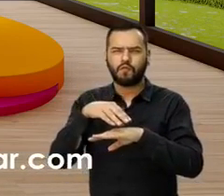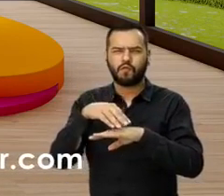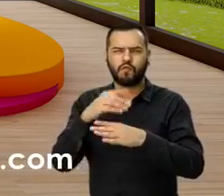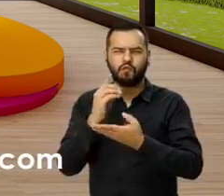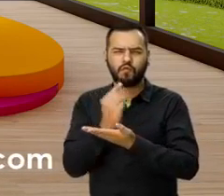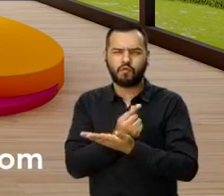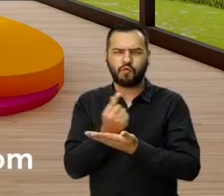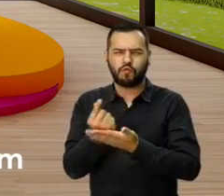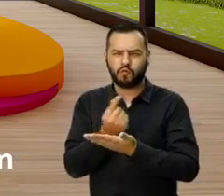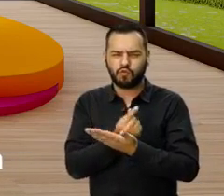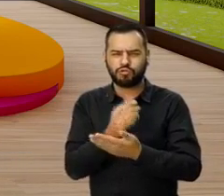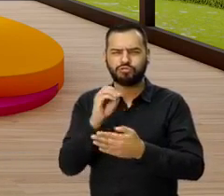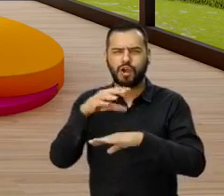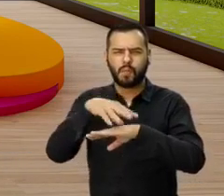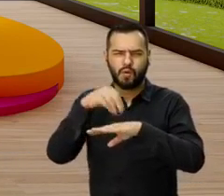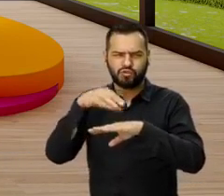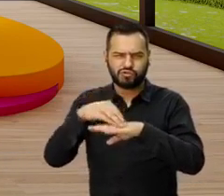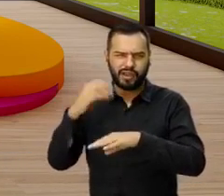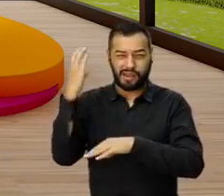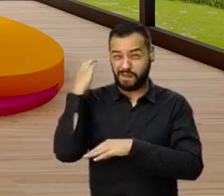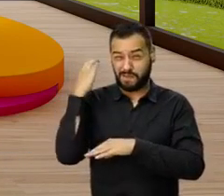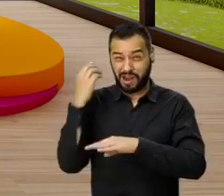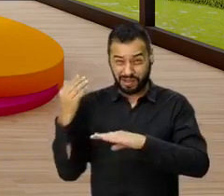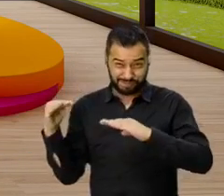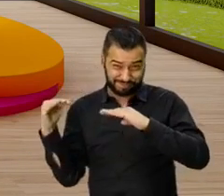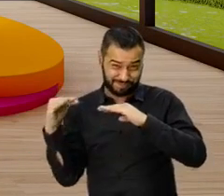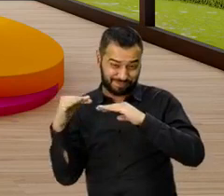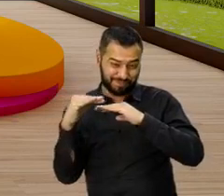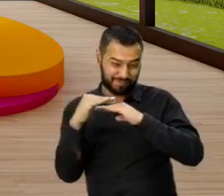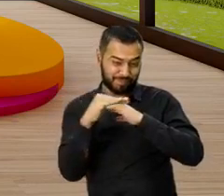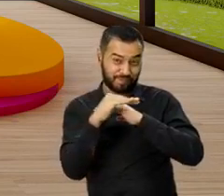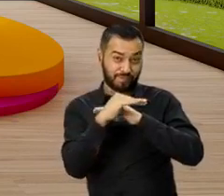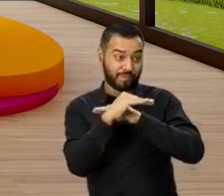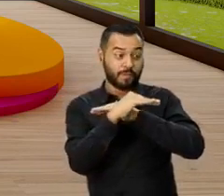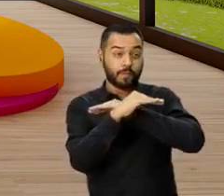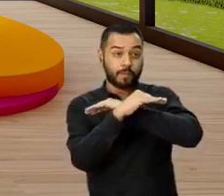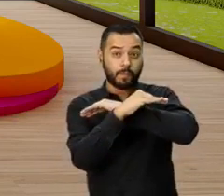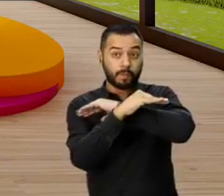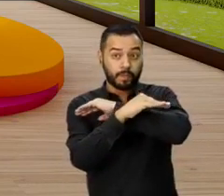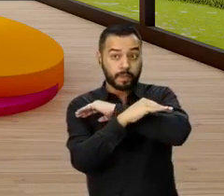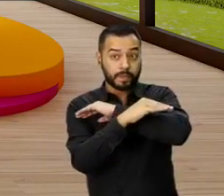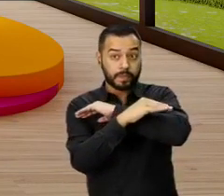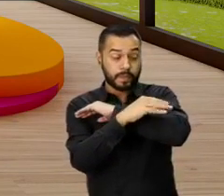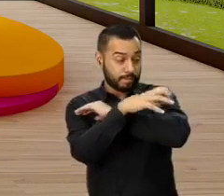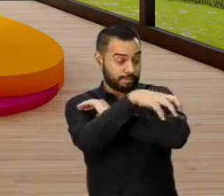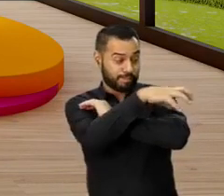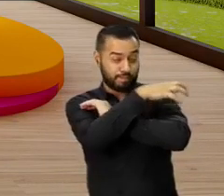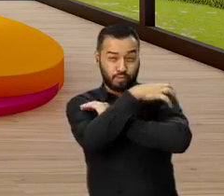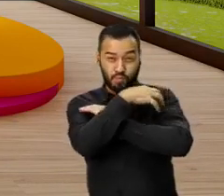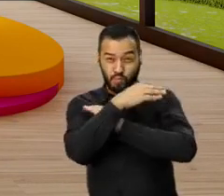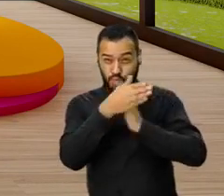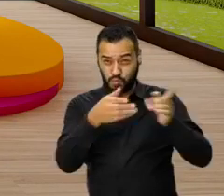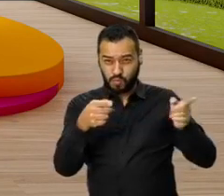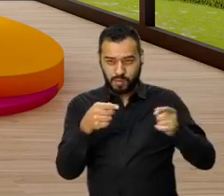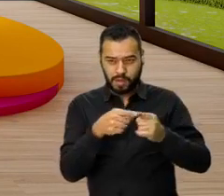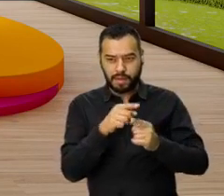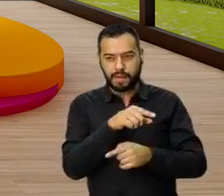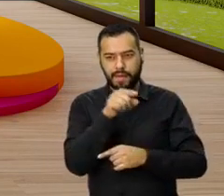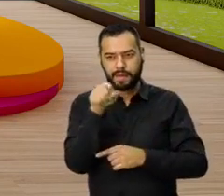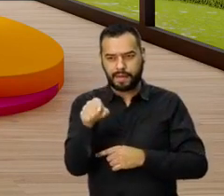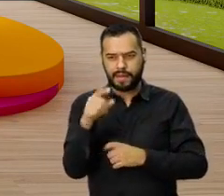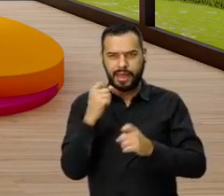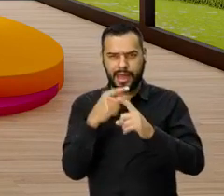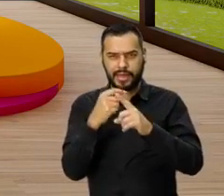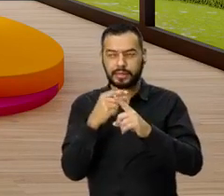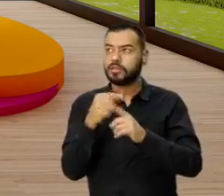Mosquera, hacia Faca, Faca, y pasa uno esa vía y ve la zona franca y a este lado